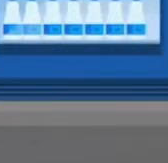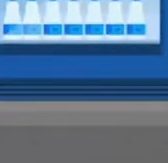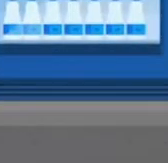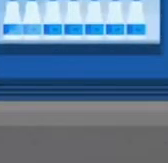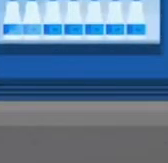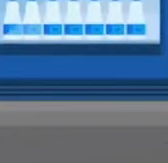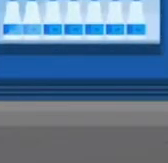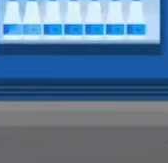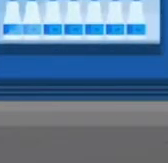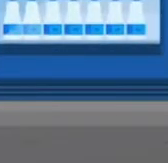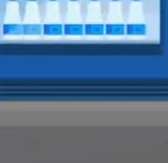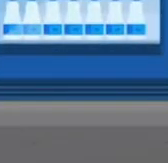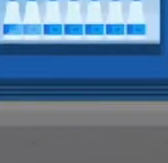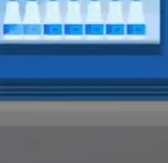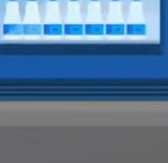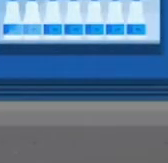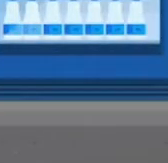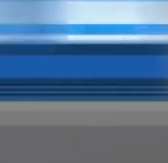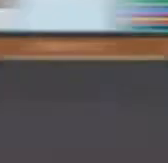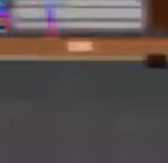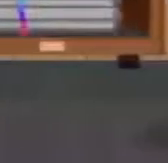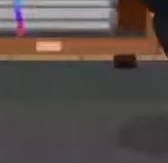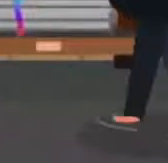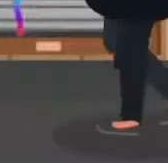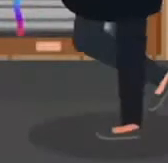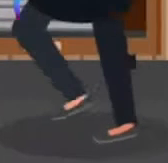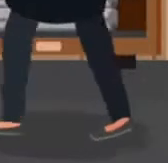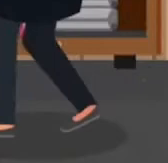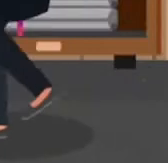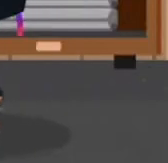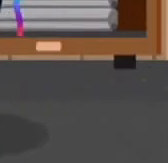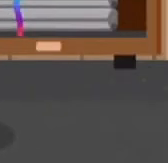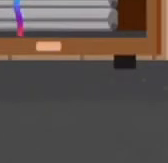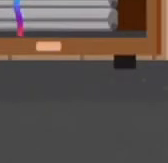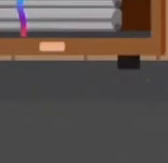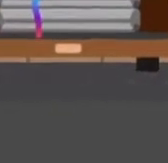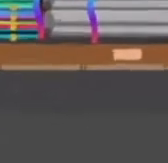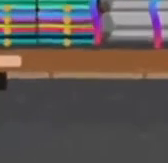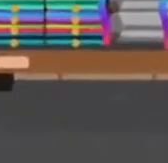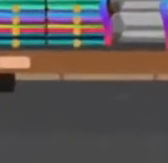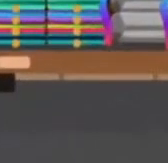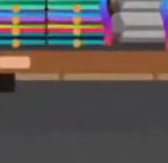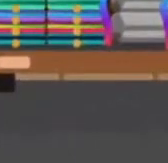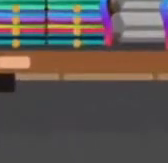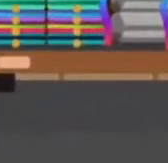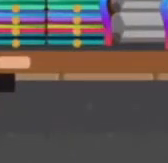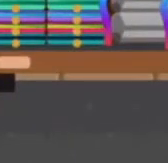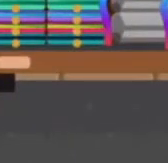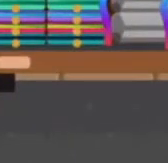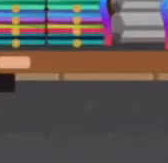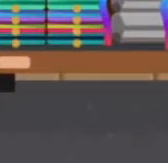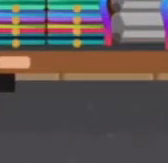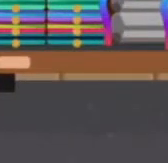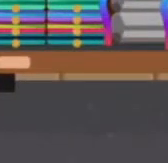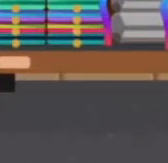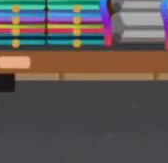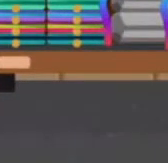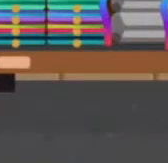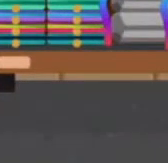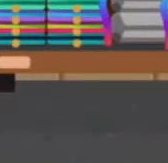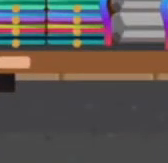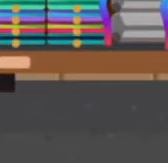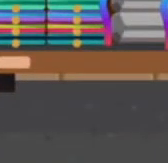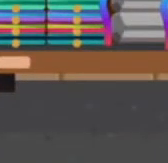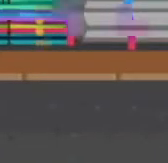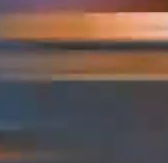mascota en el mercado. A Granel sale más barato. A mí me gusta la variedad de alimentos que ofrecen en la tienda de mascotas y siempre